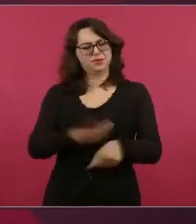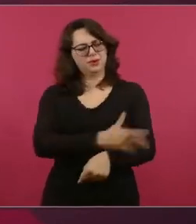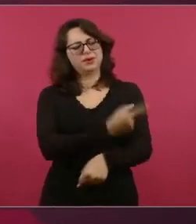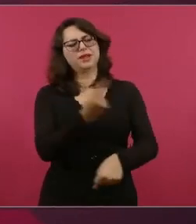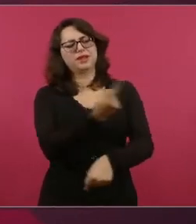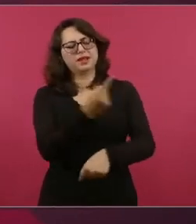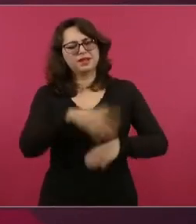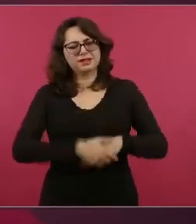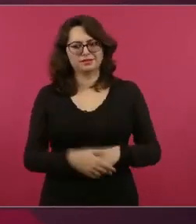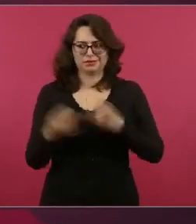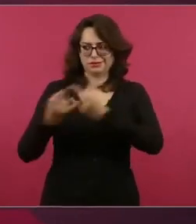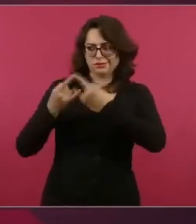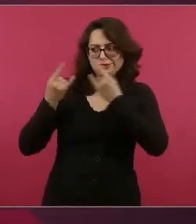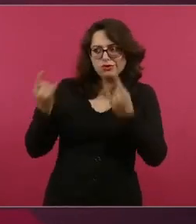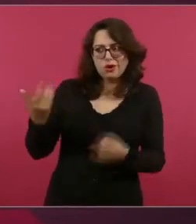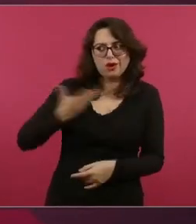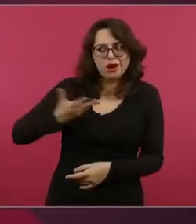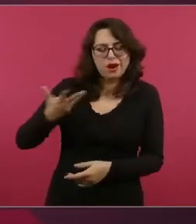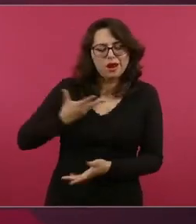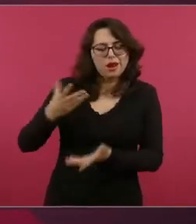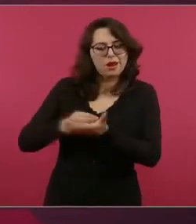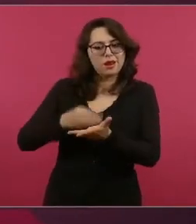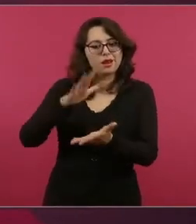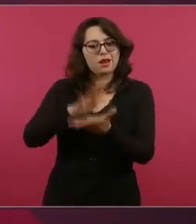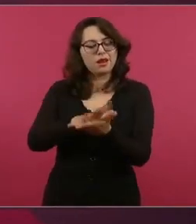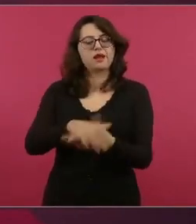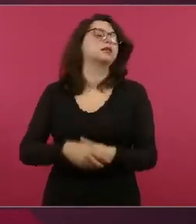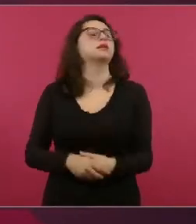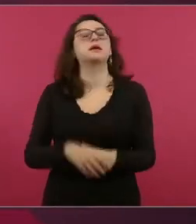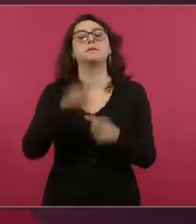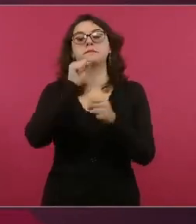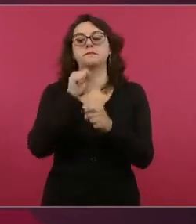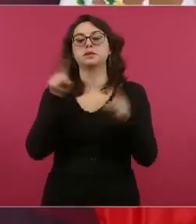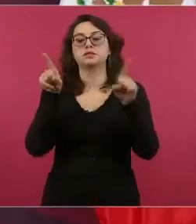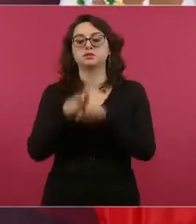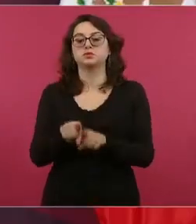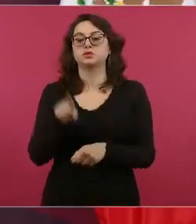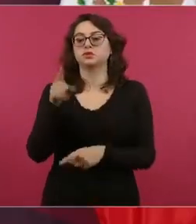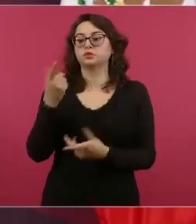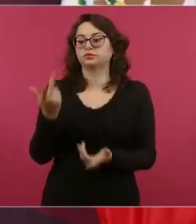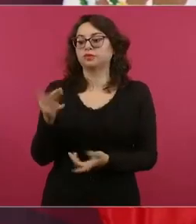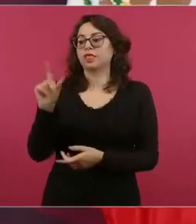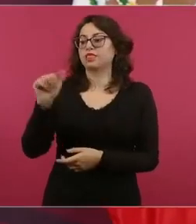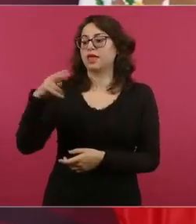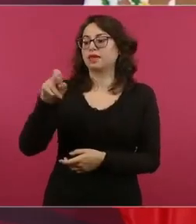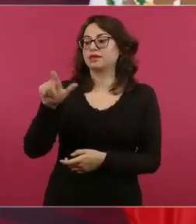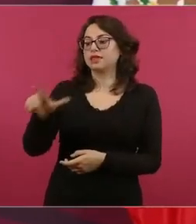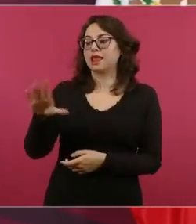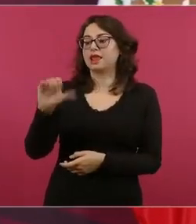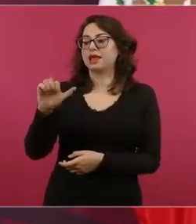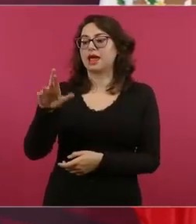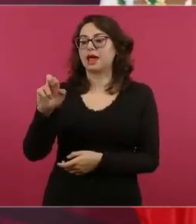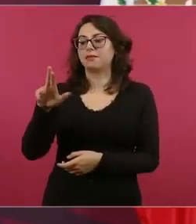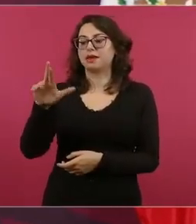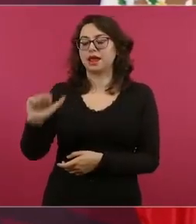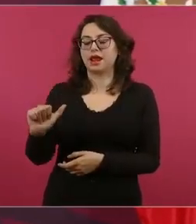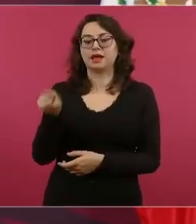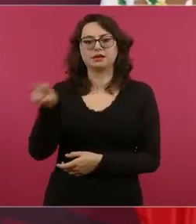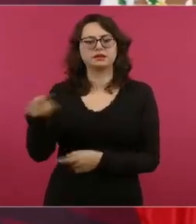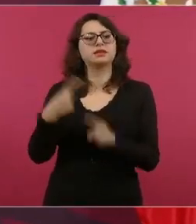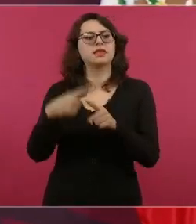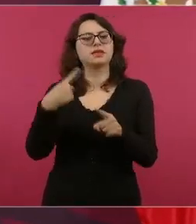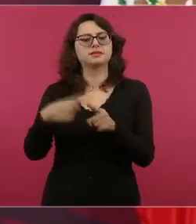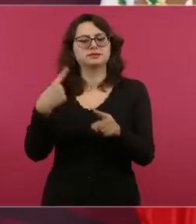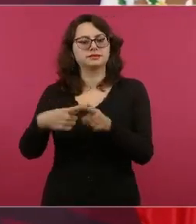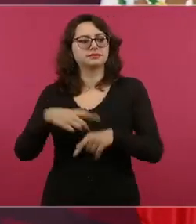el mejor periodista, pero ni se conocía Daniel Cabrera,